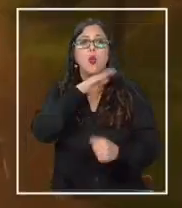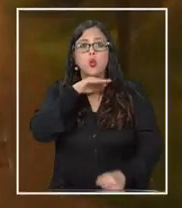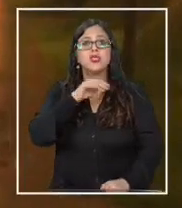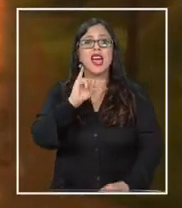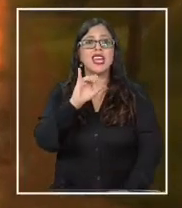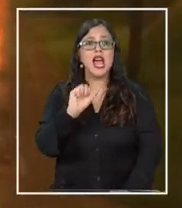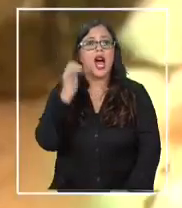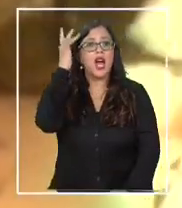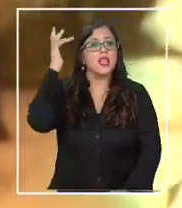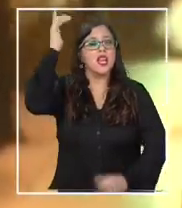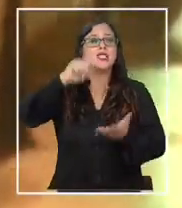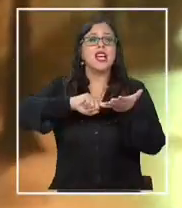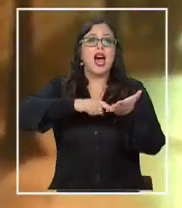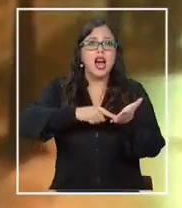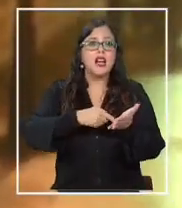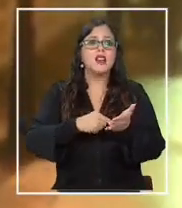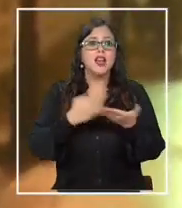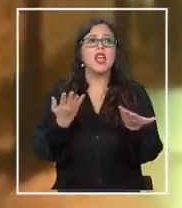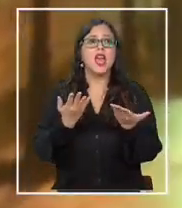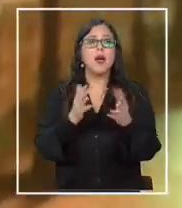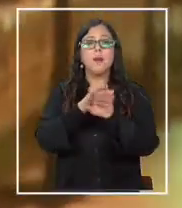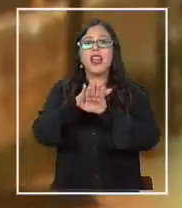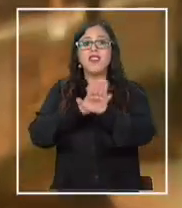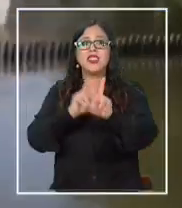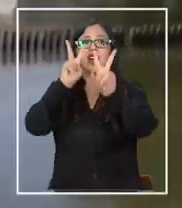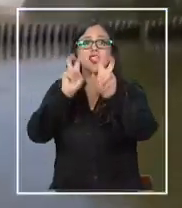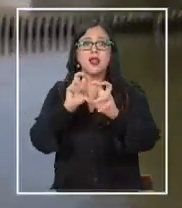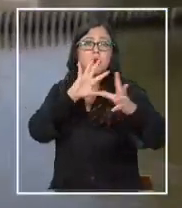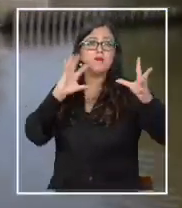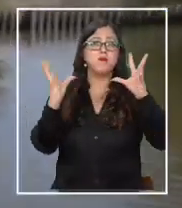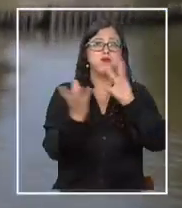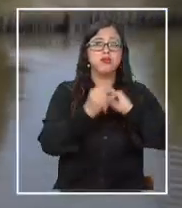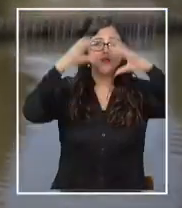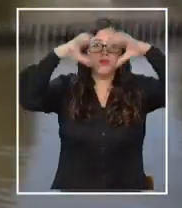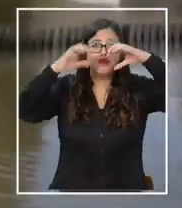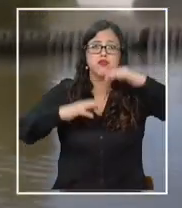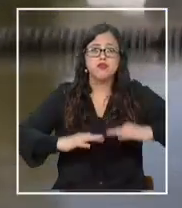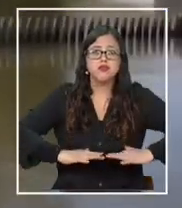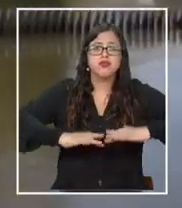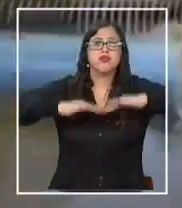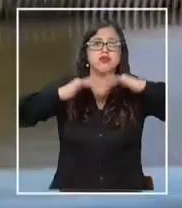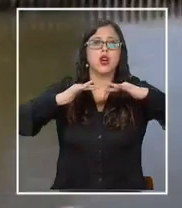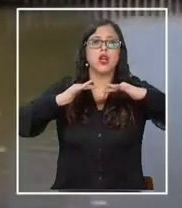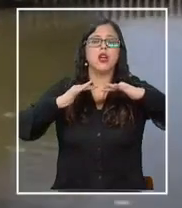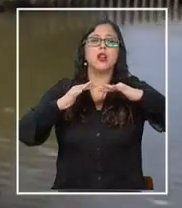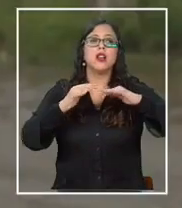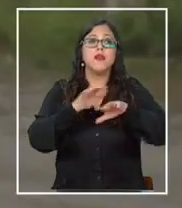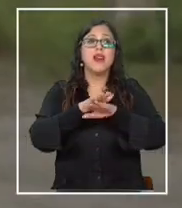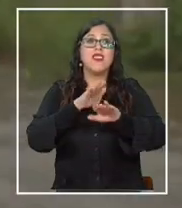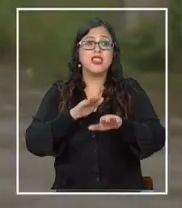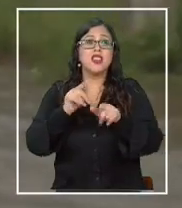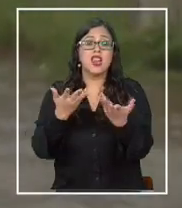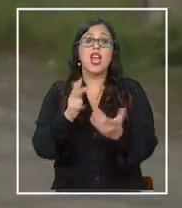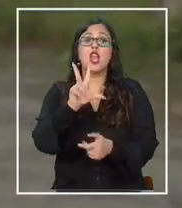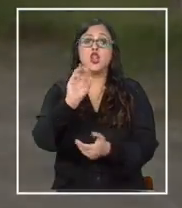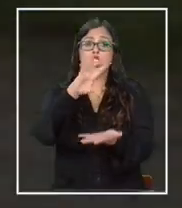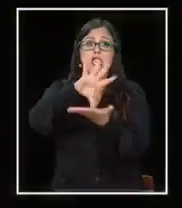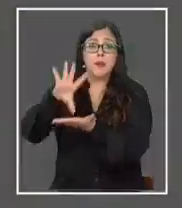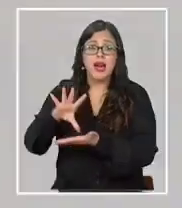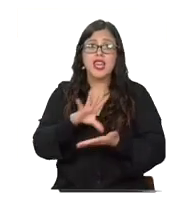para ayudar a prevenir desastres por inundaciones en más de 80 países y territorios, incluido Chile.